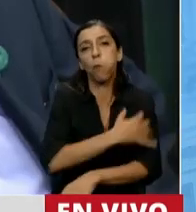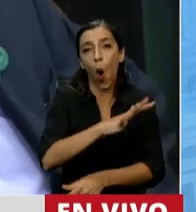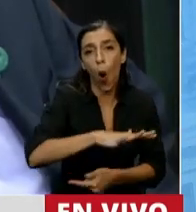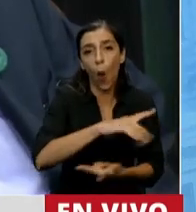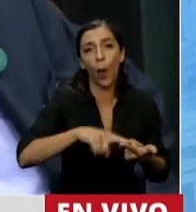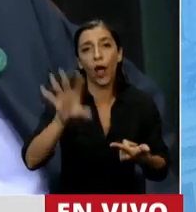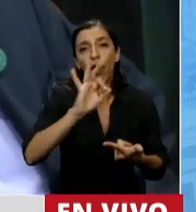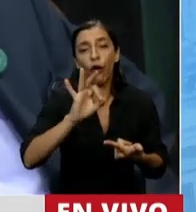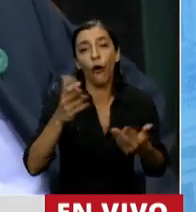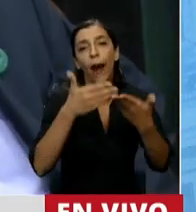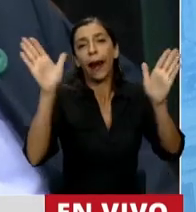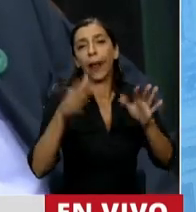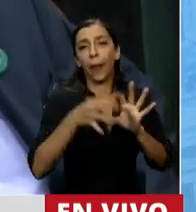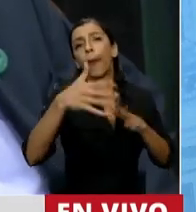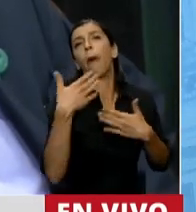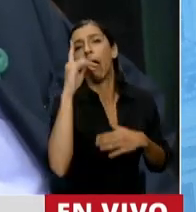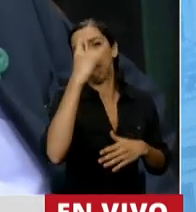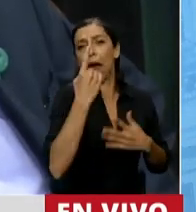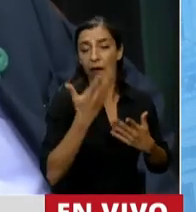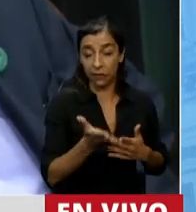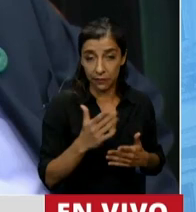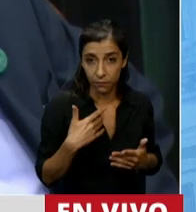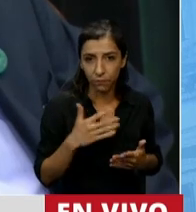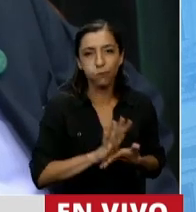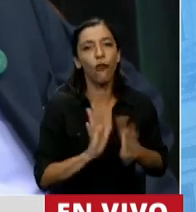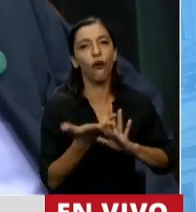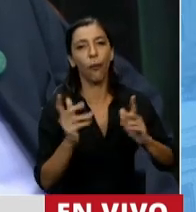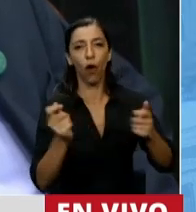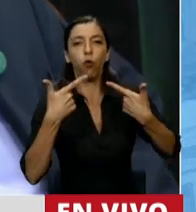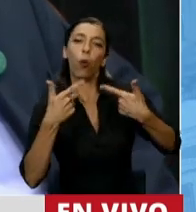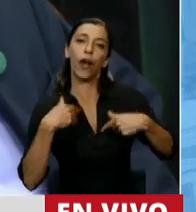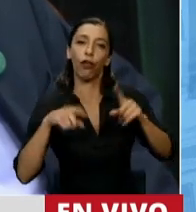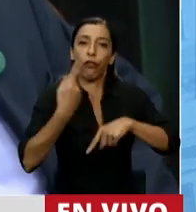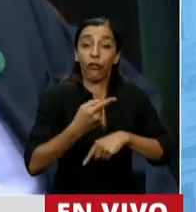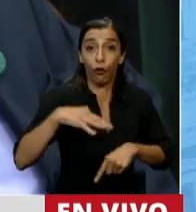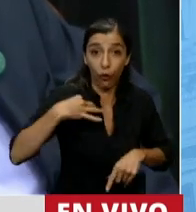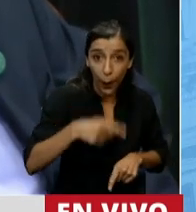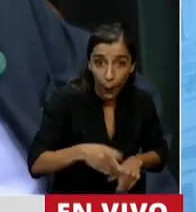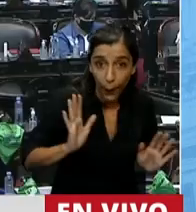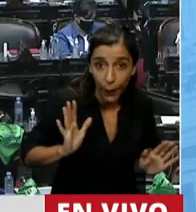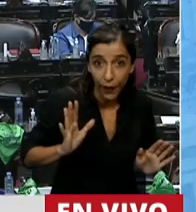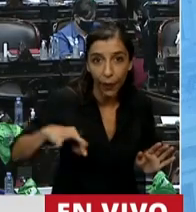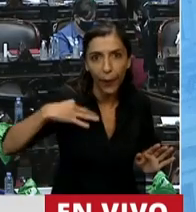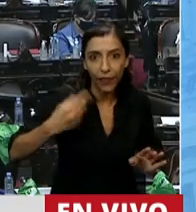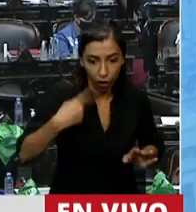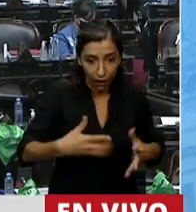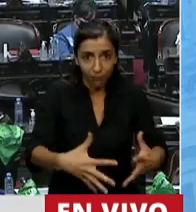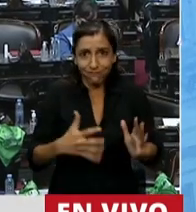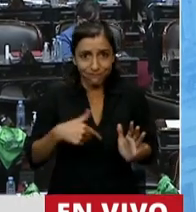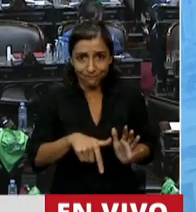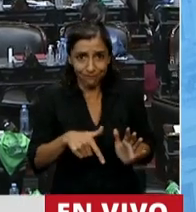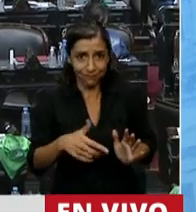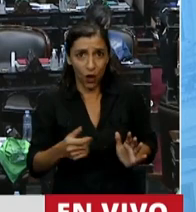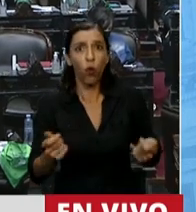para creernos dueños o dueñas de la vida del otro. Porque la vida no nos pertenece,